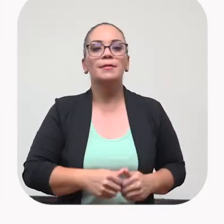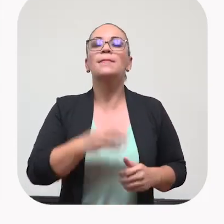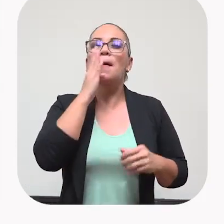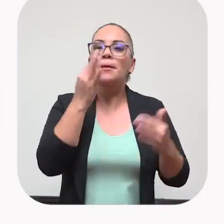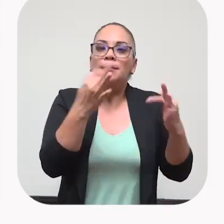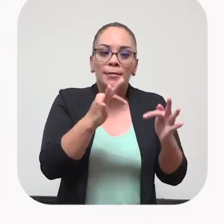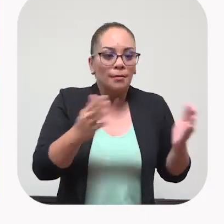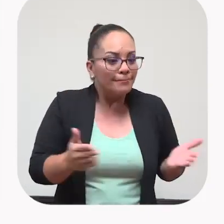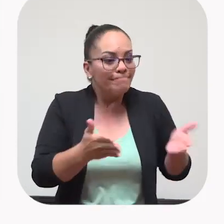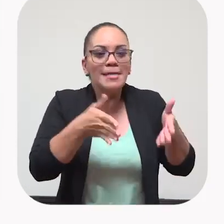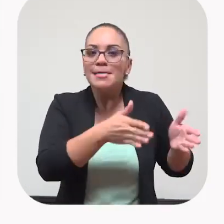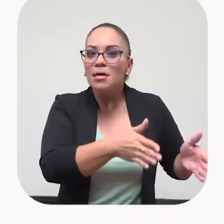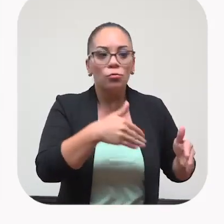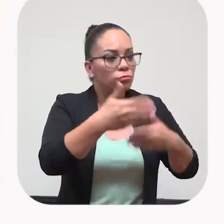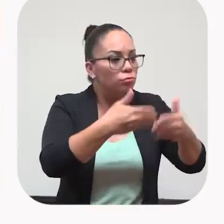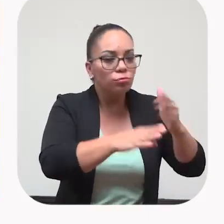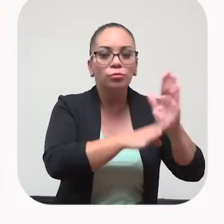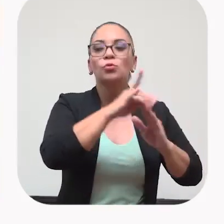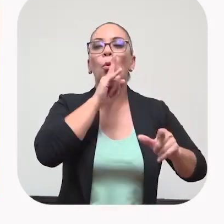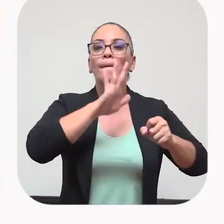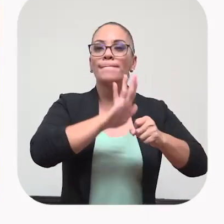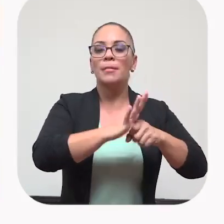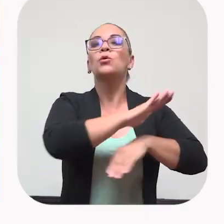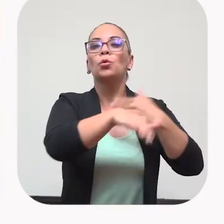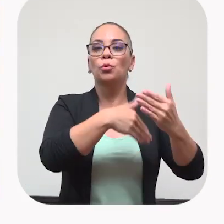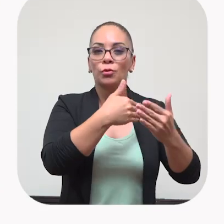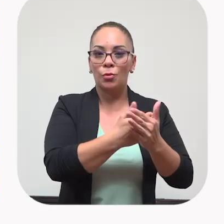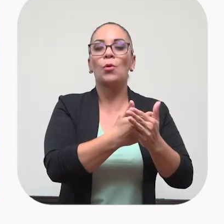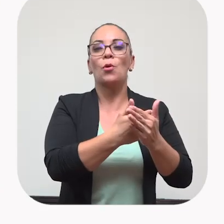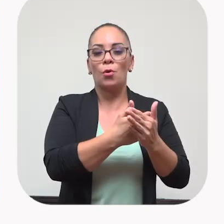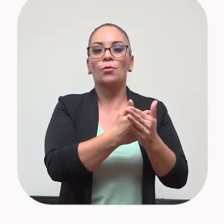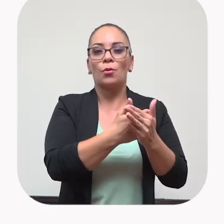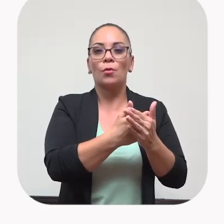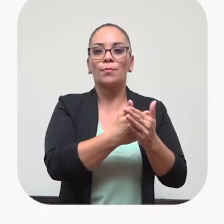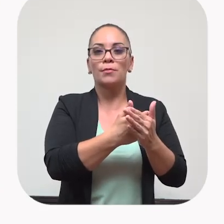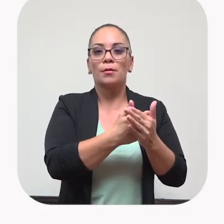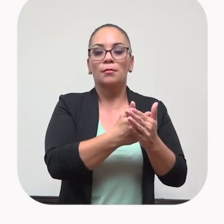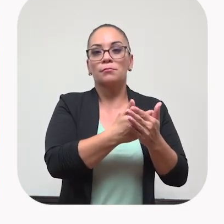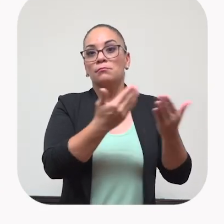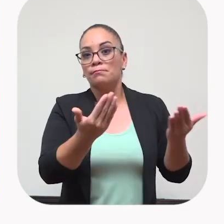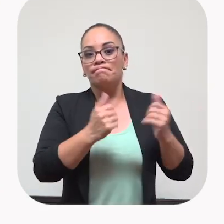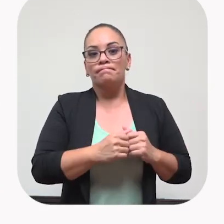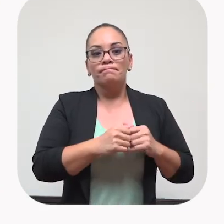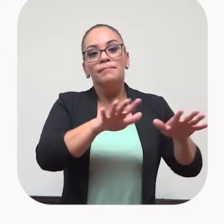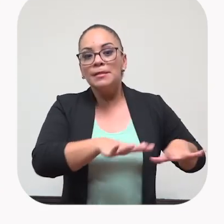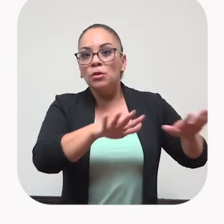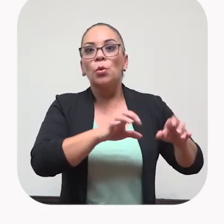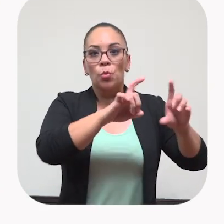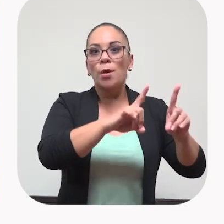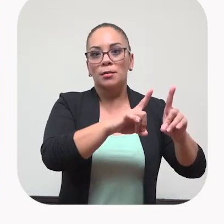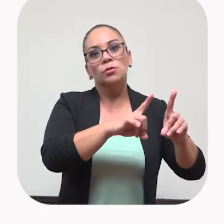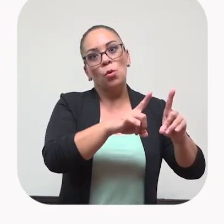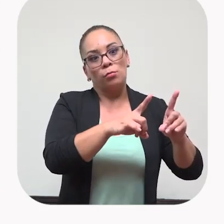mamás que tratan de sacar a sus hijos adelante, ¿verdad? De cumplir con lo que, pues el medio, el sector